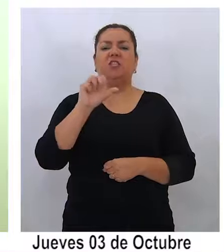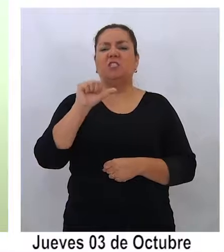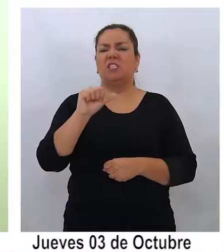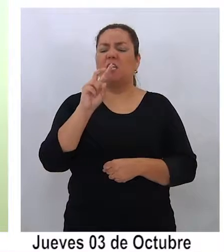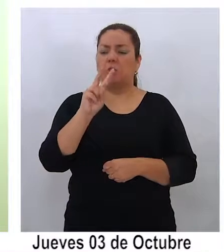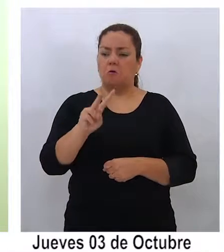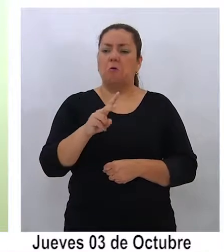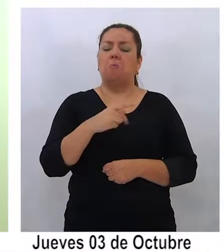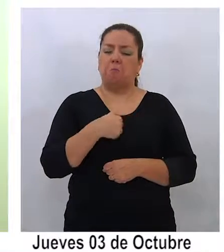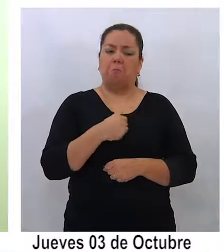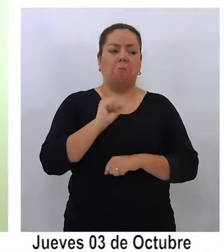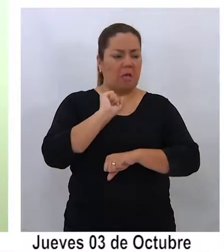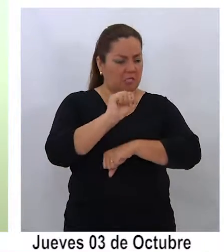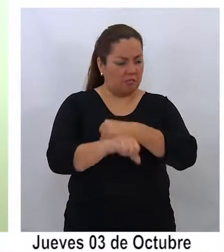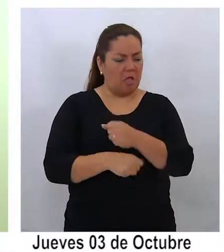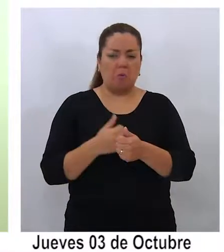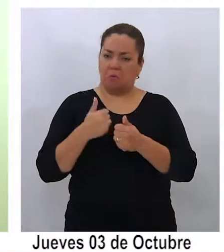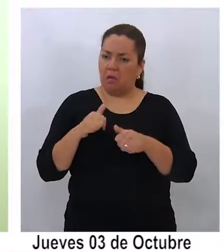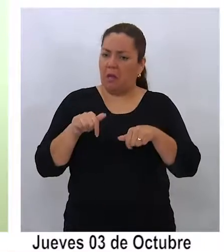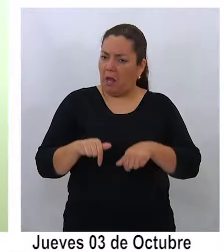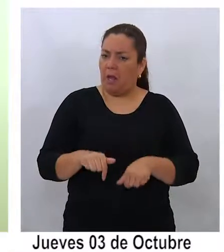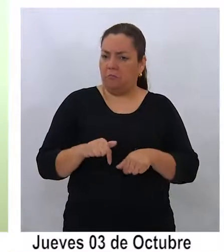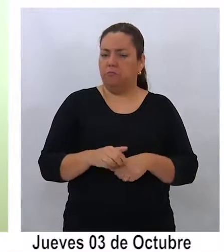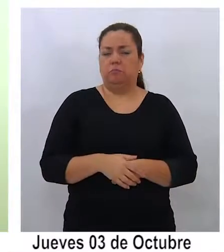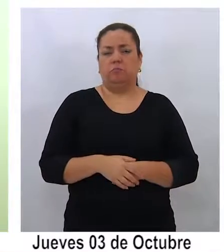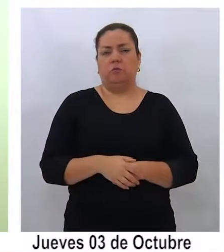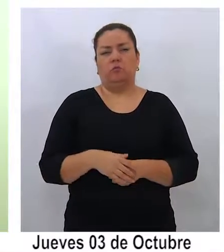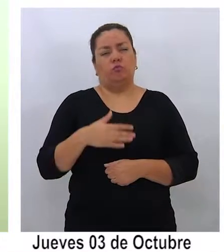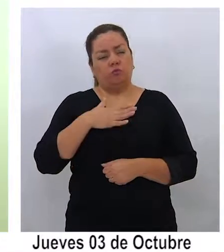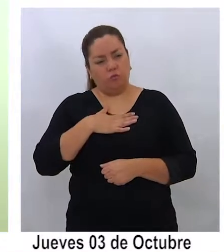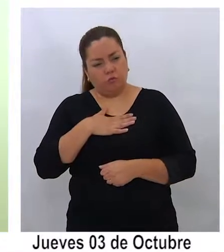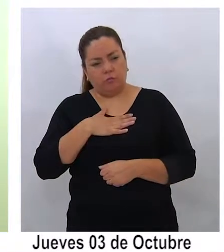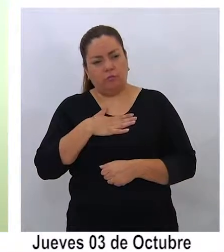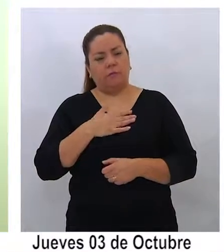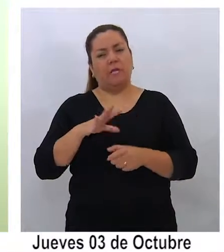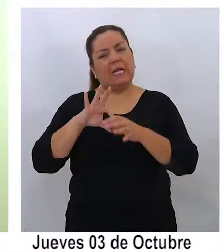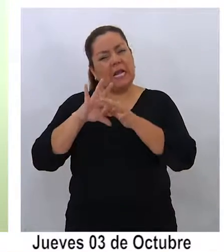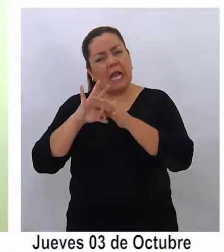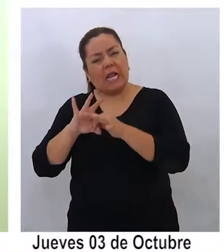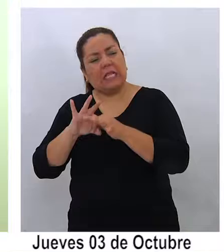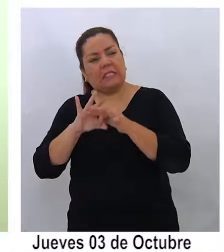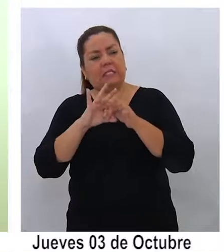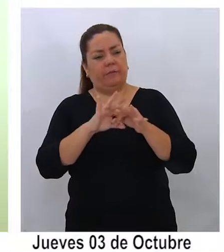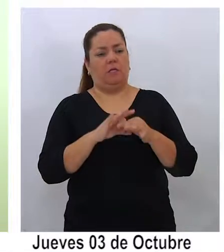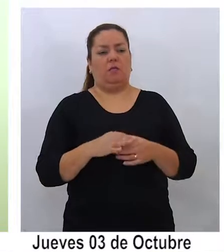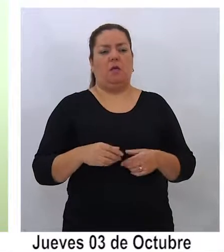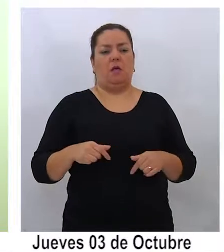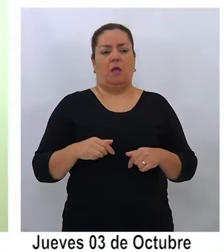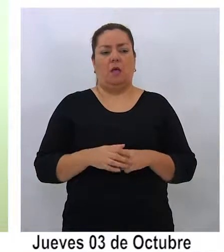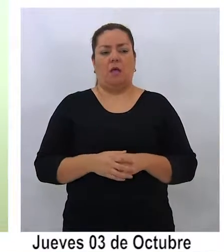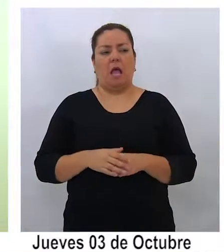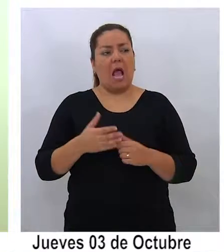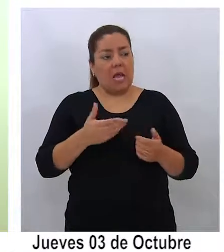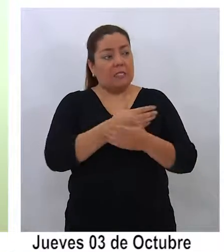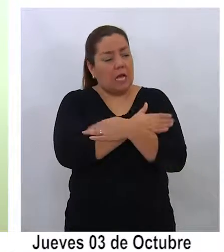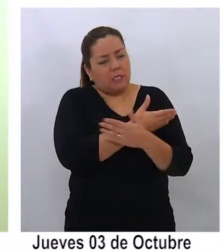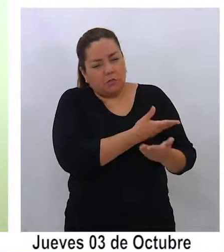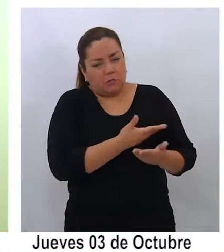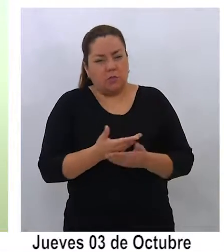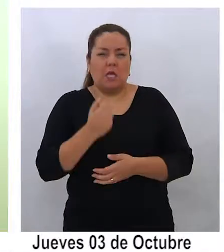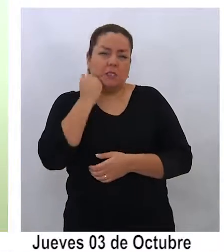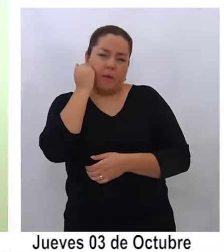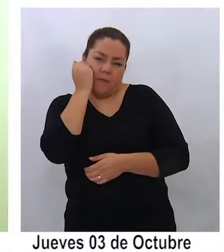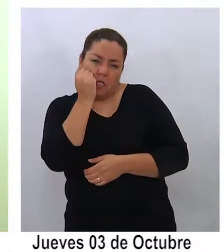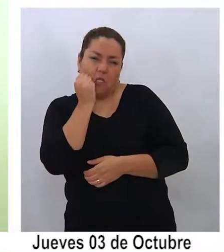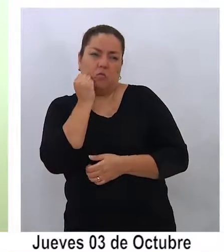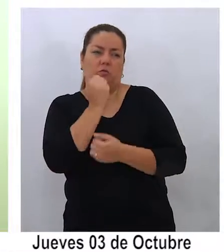me acogieron muy bien y yo en agradecimiento a esa acogía y a